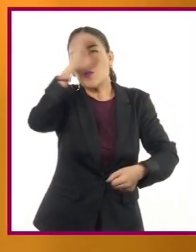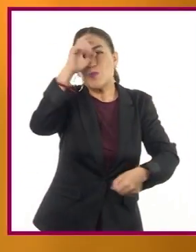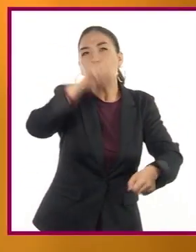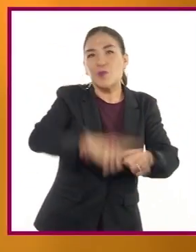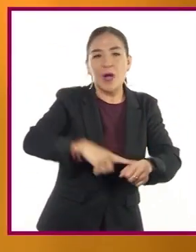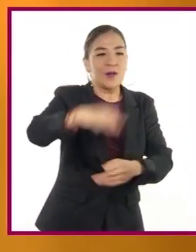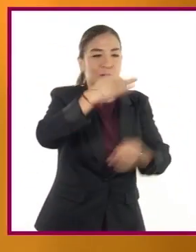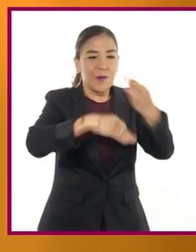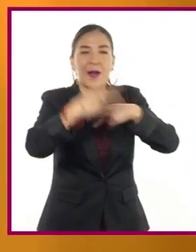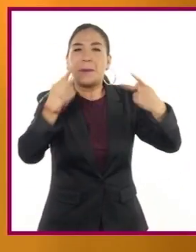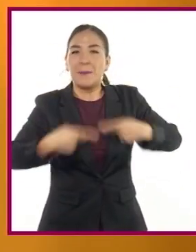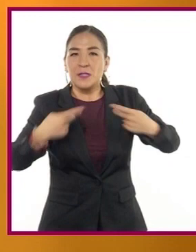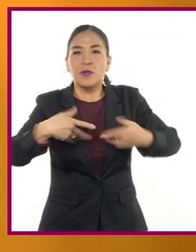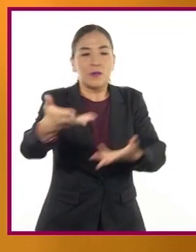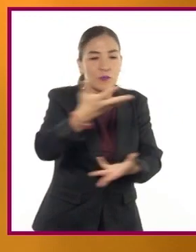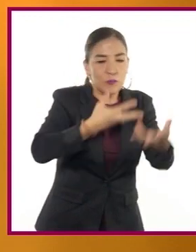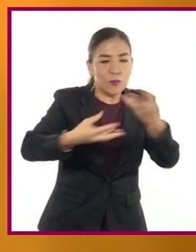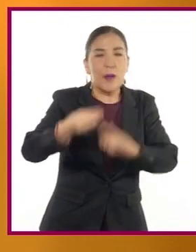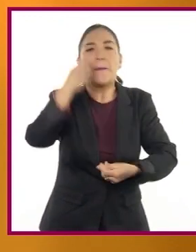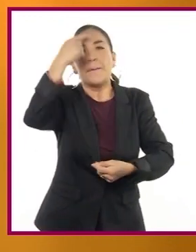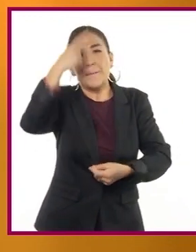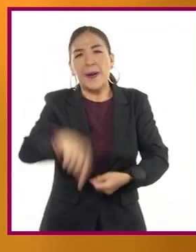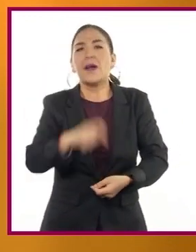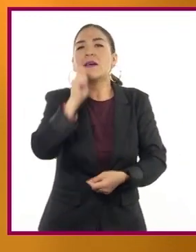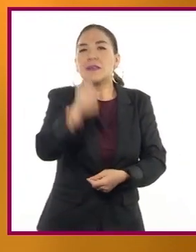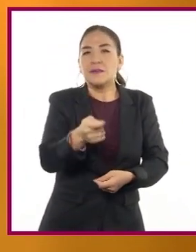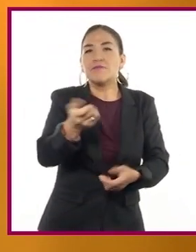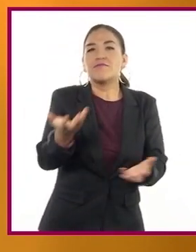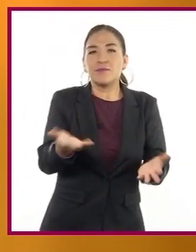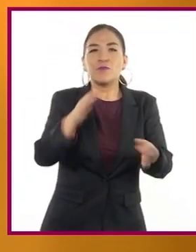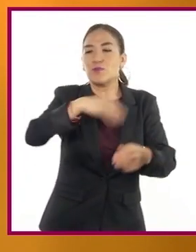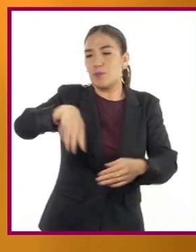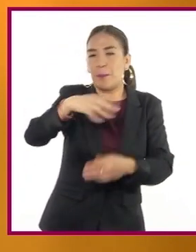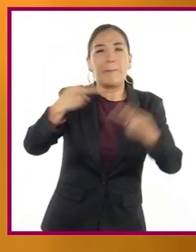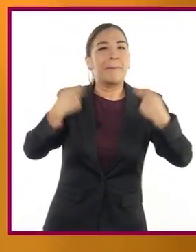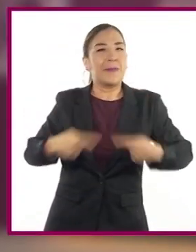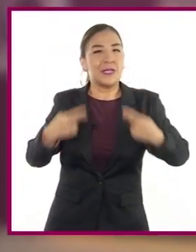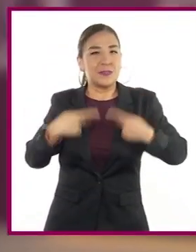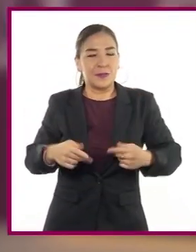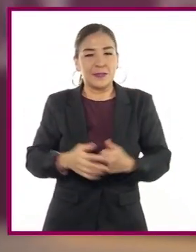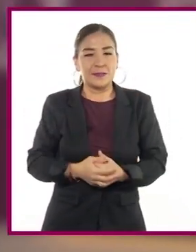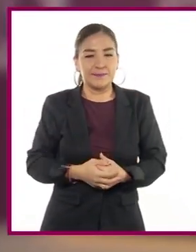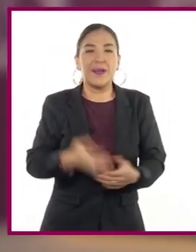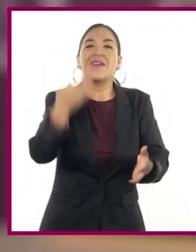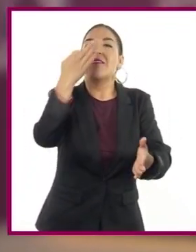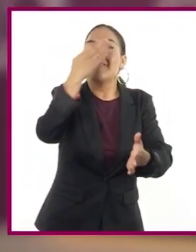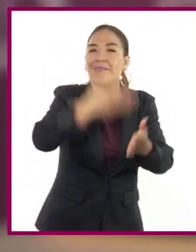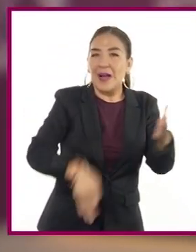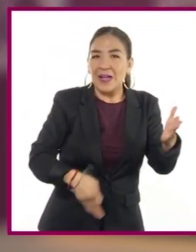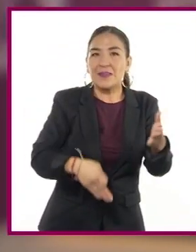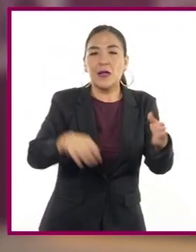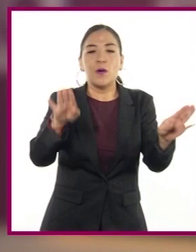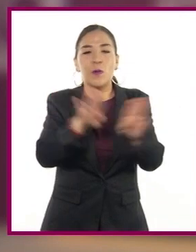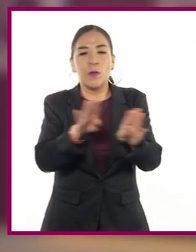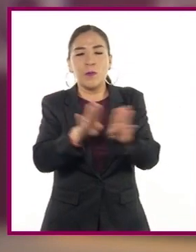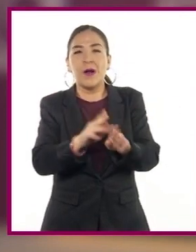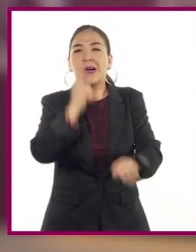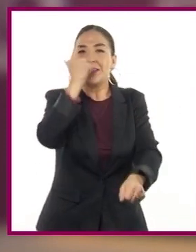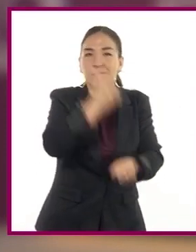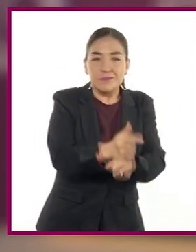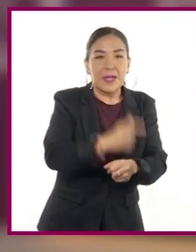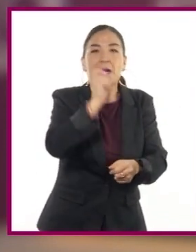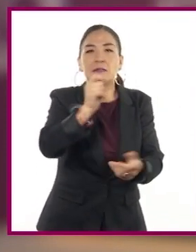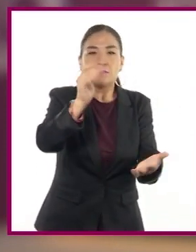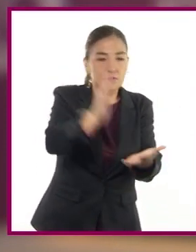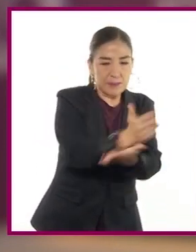y colaborativa de los y las habitantes. Falta de una identificación adecuada,